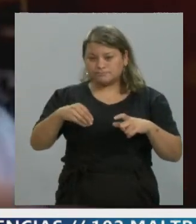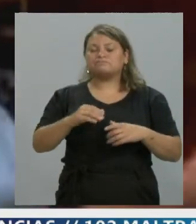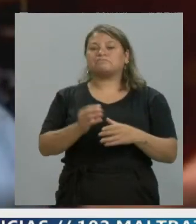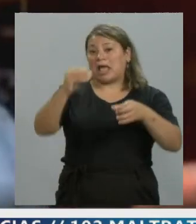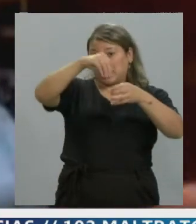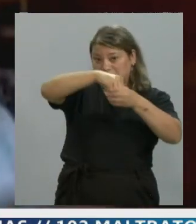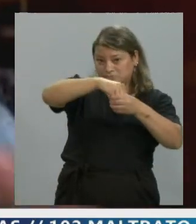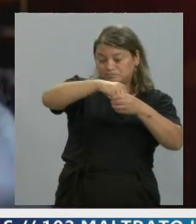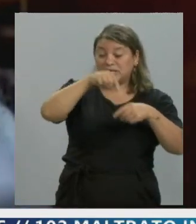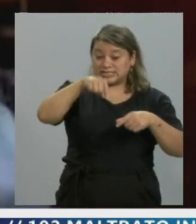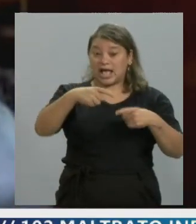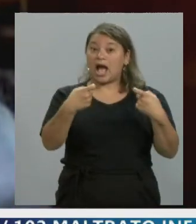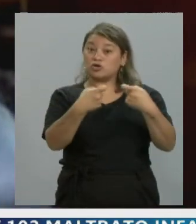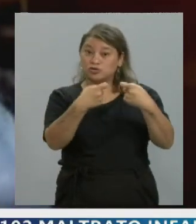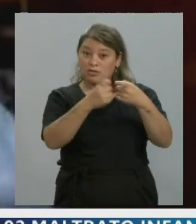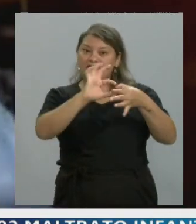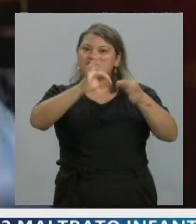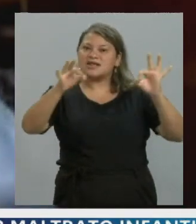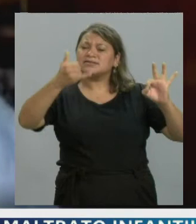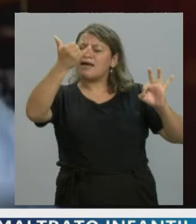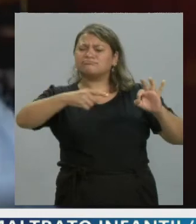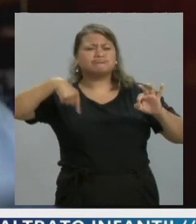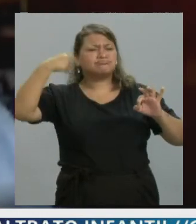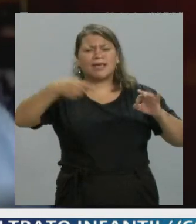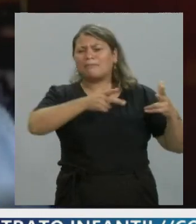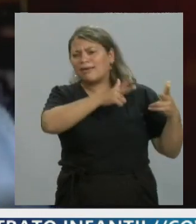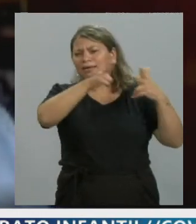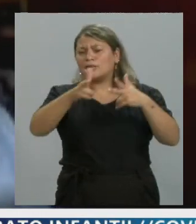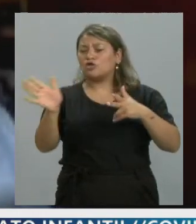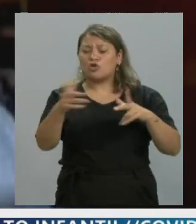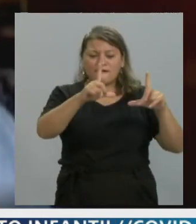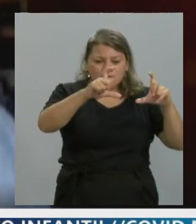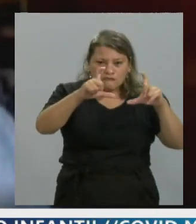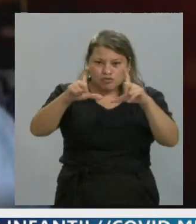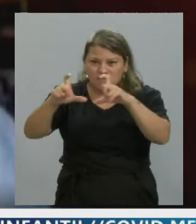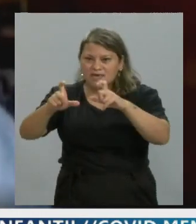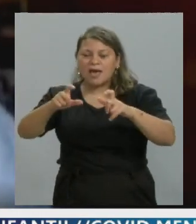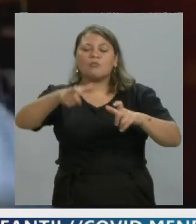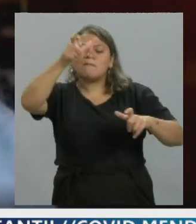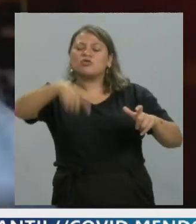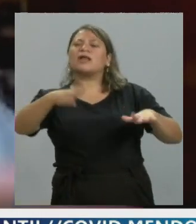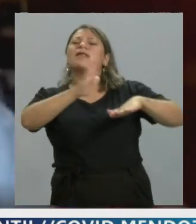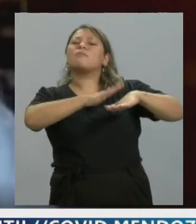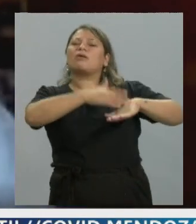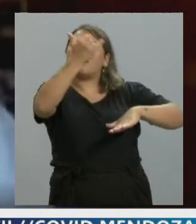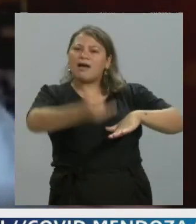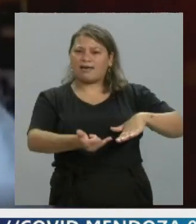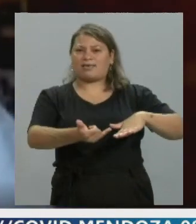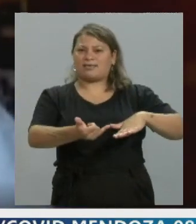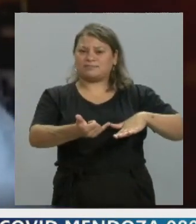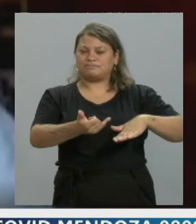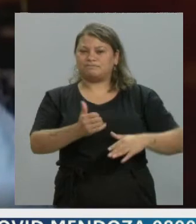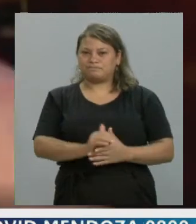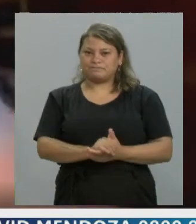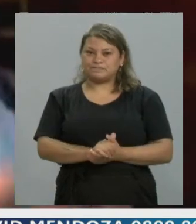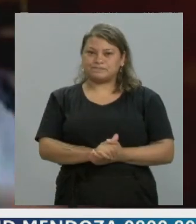tiene una frase que siempre se usa, que es, toda fotografía tiene autor. Toda fotografía